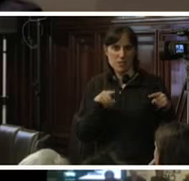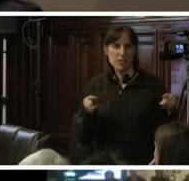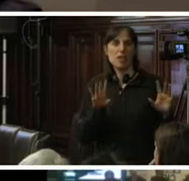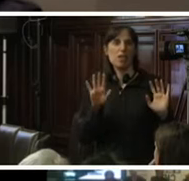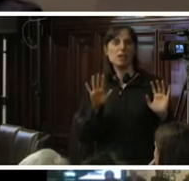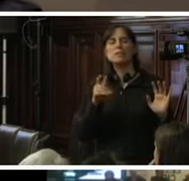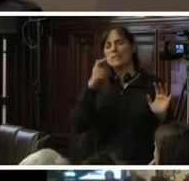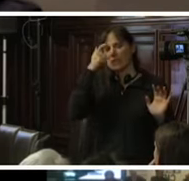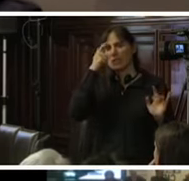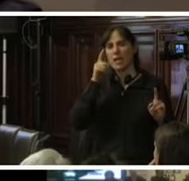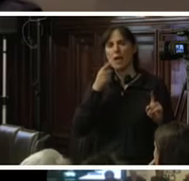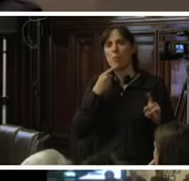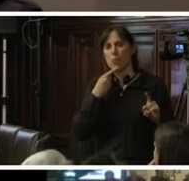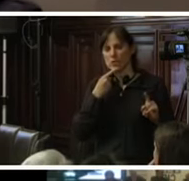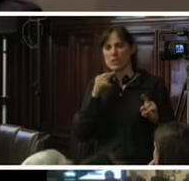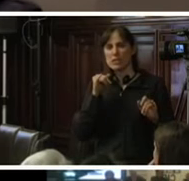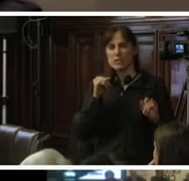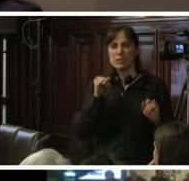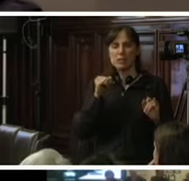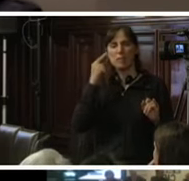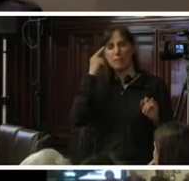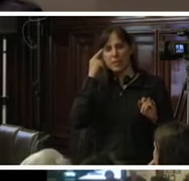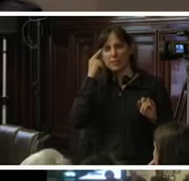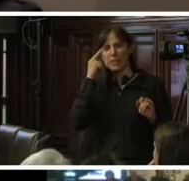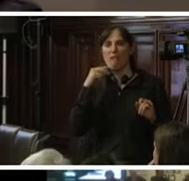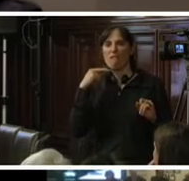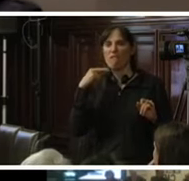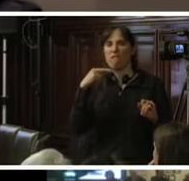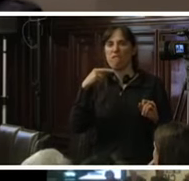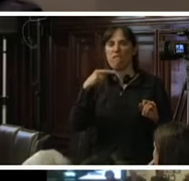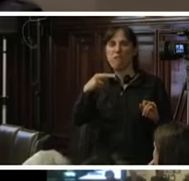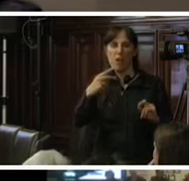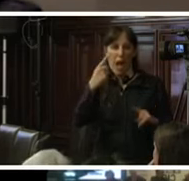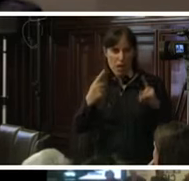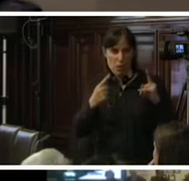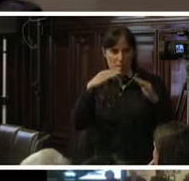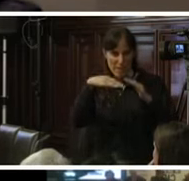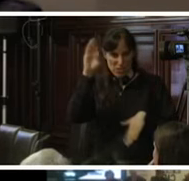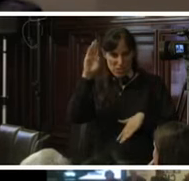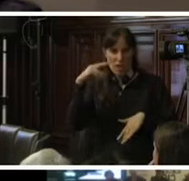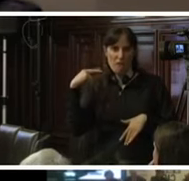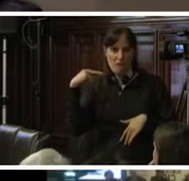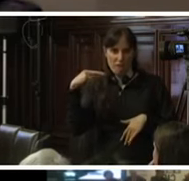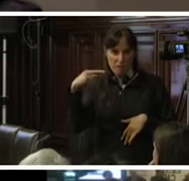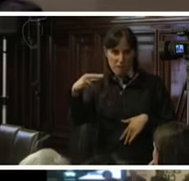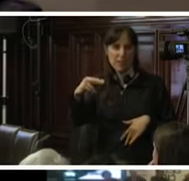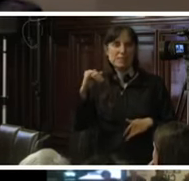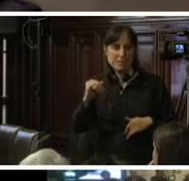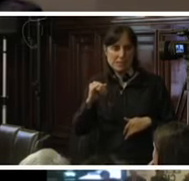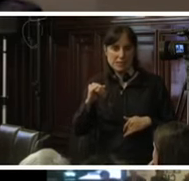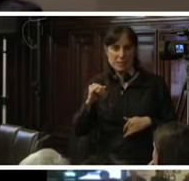política, hay una afinidad o eventual continuidad entre algunas de las mayorías de ese tiempo y la de hoy.